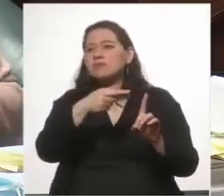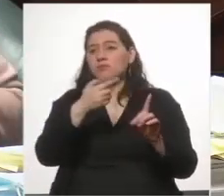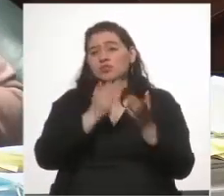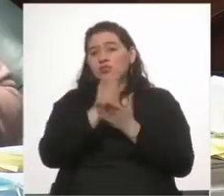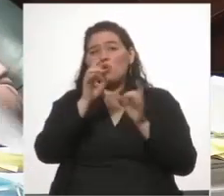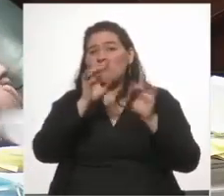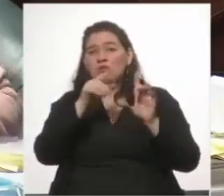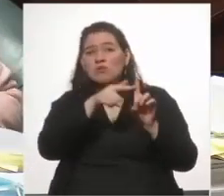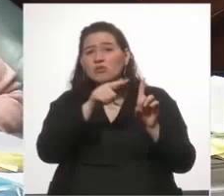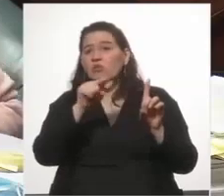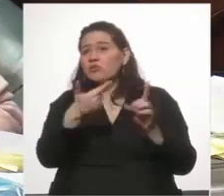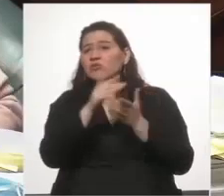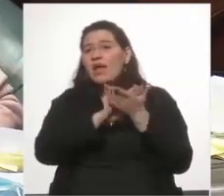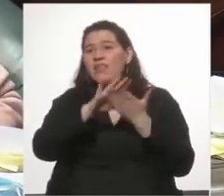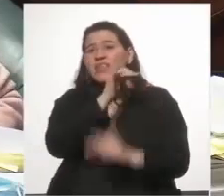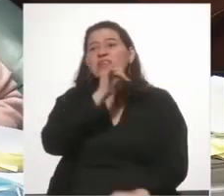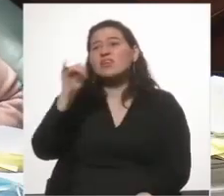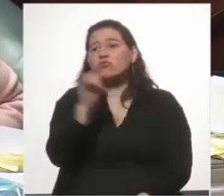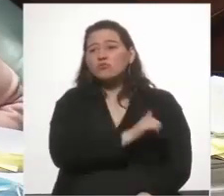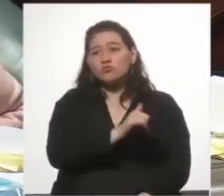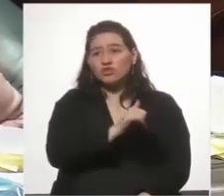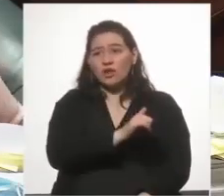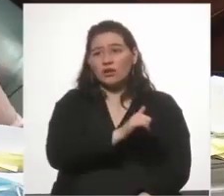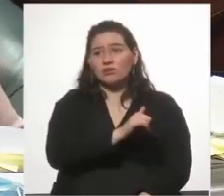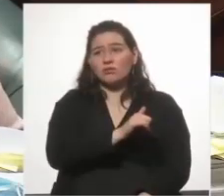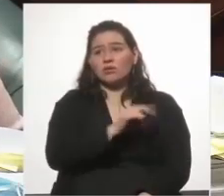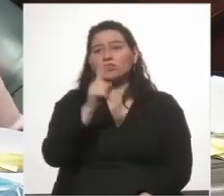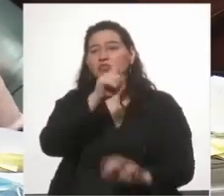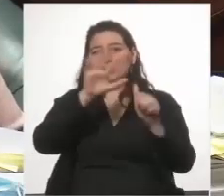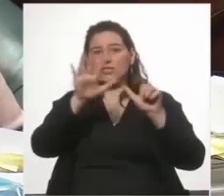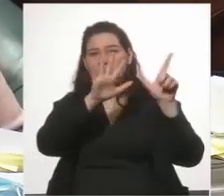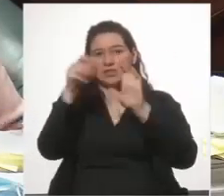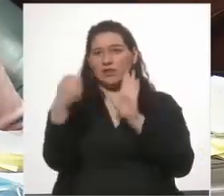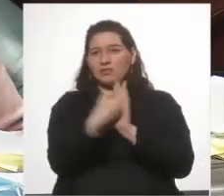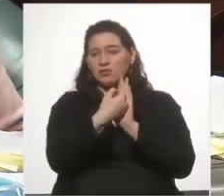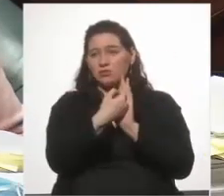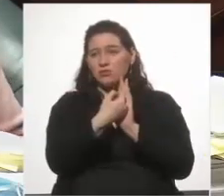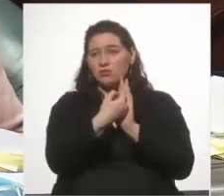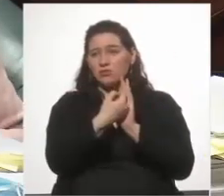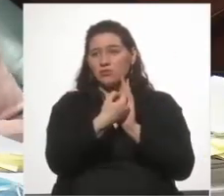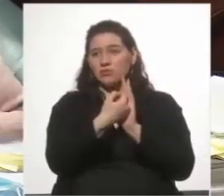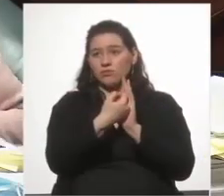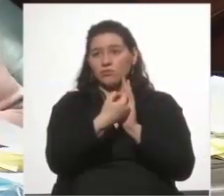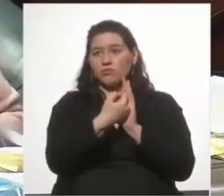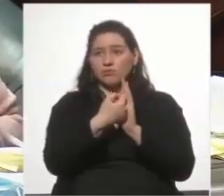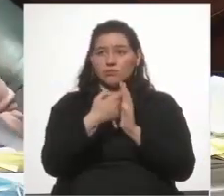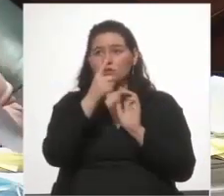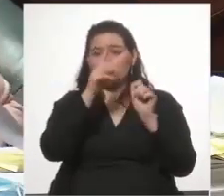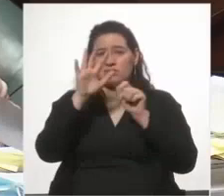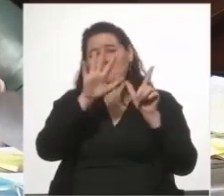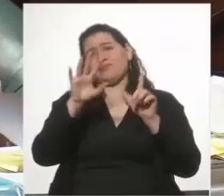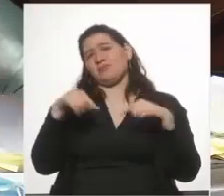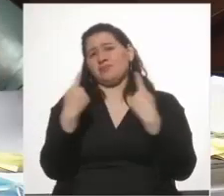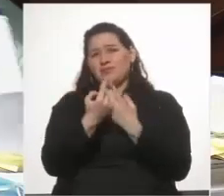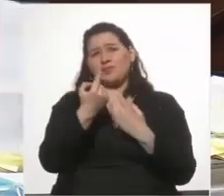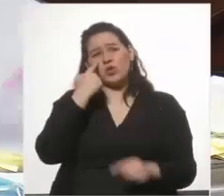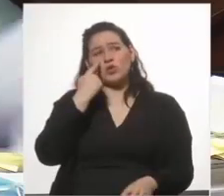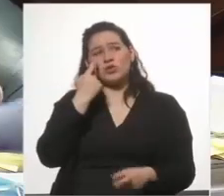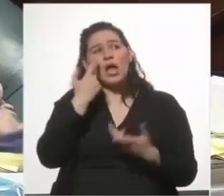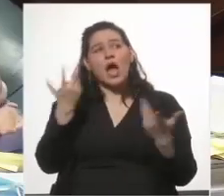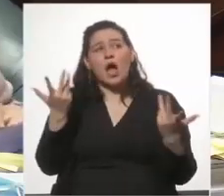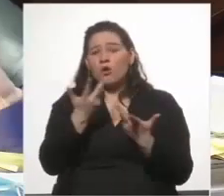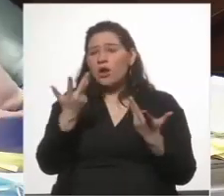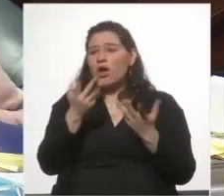acusa solo de no haber hecho la denuncia por el 177. El 177 todos lo conocemos. Ahora,